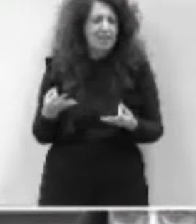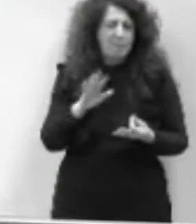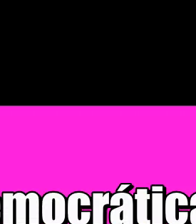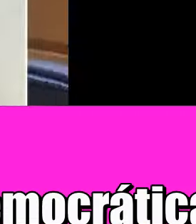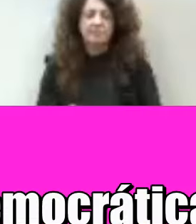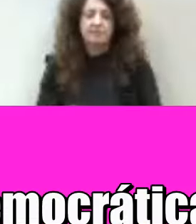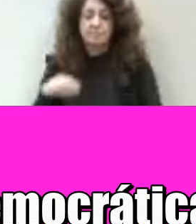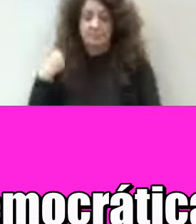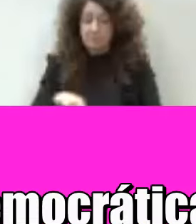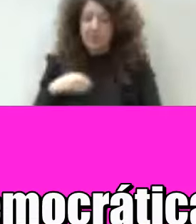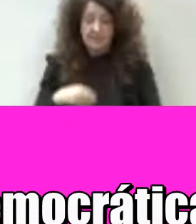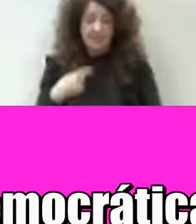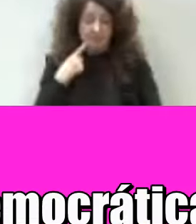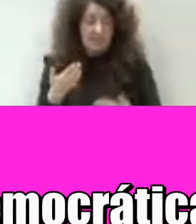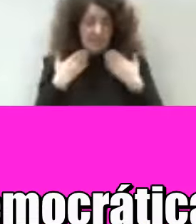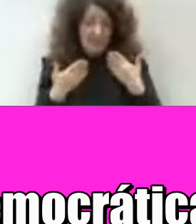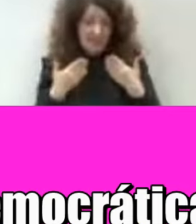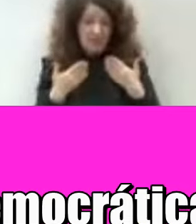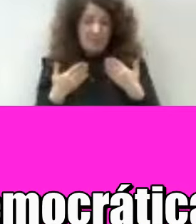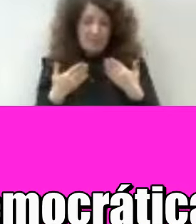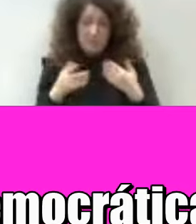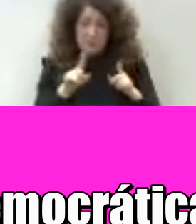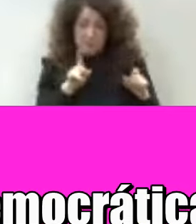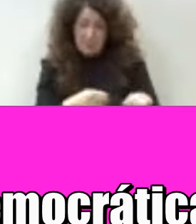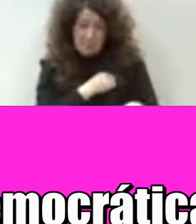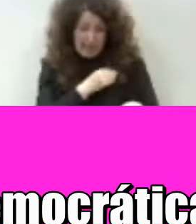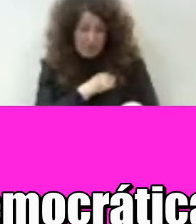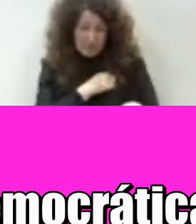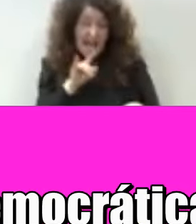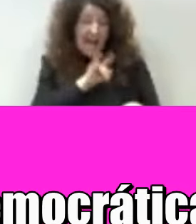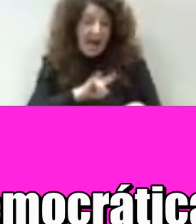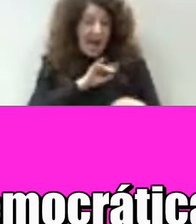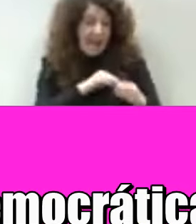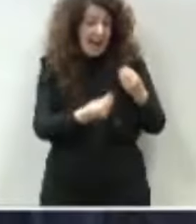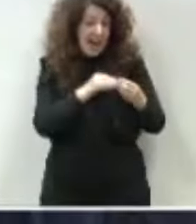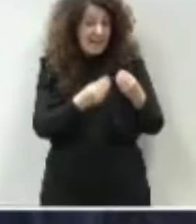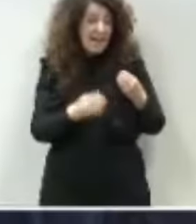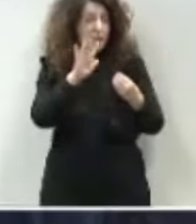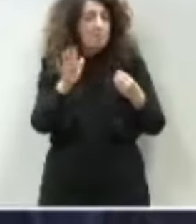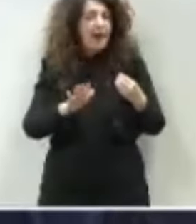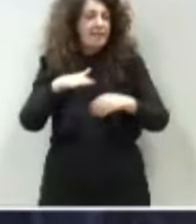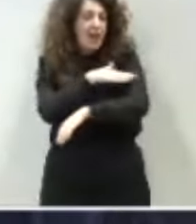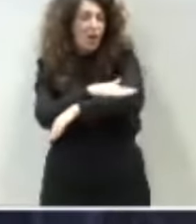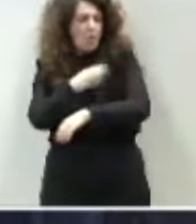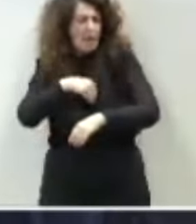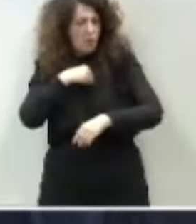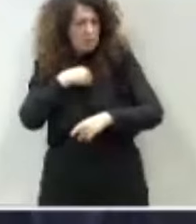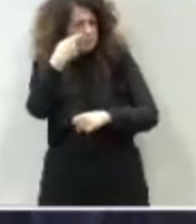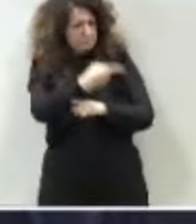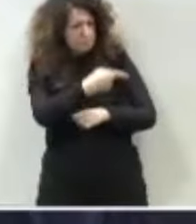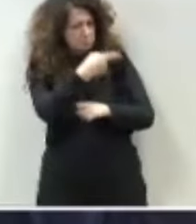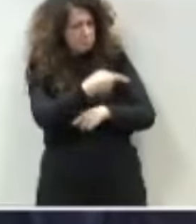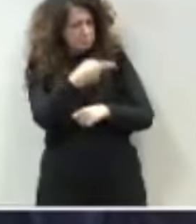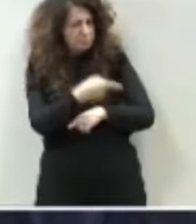sabían todo. Bueno, la pregunta que usted me hace por escrito es que si la comunidad canaria recibió instrucciones del Gobierno de España. Y yo le